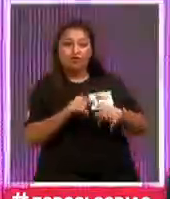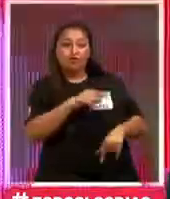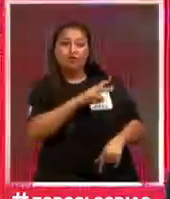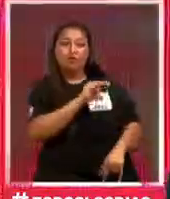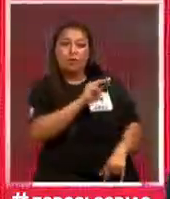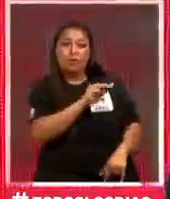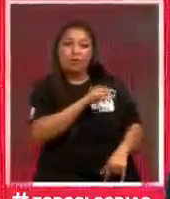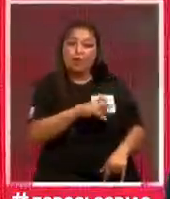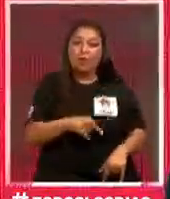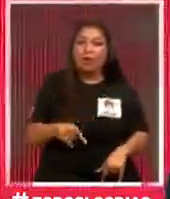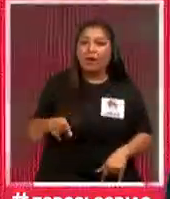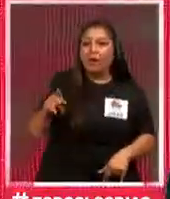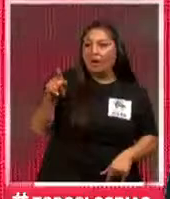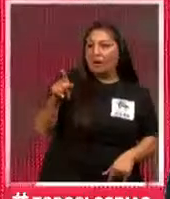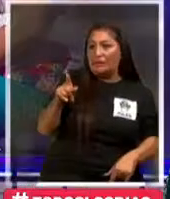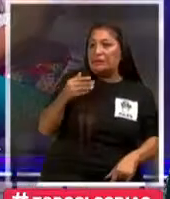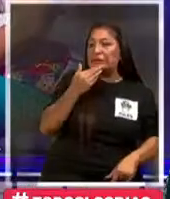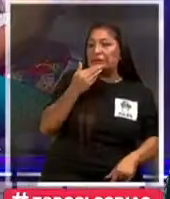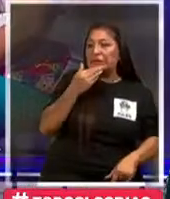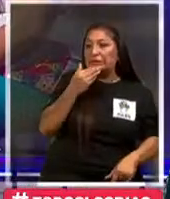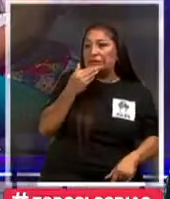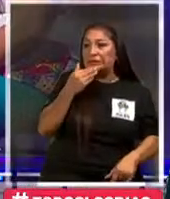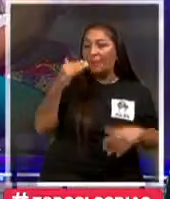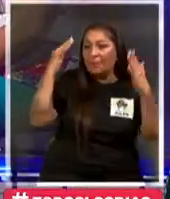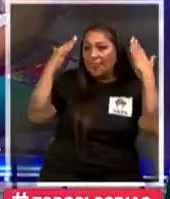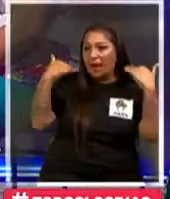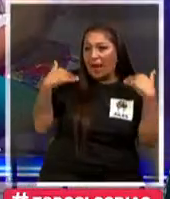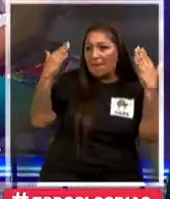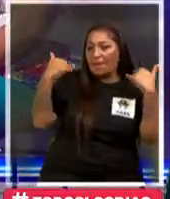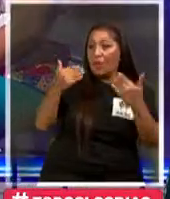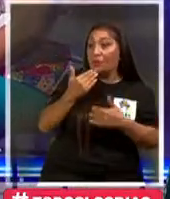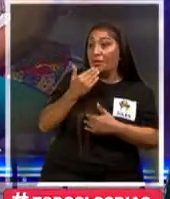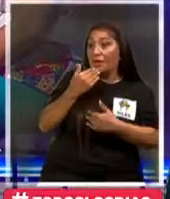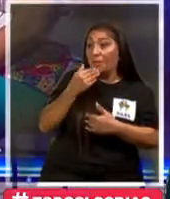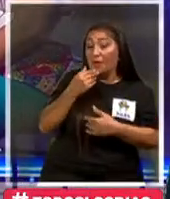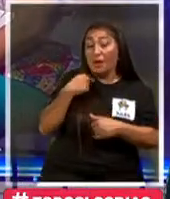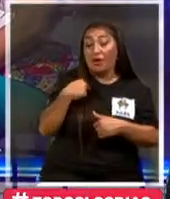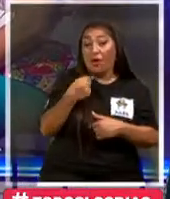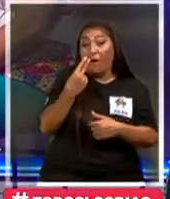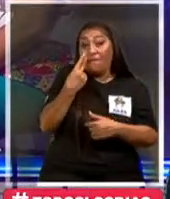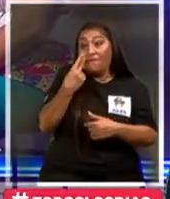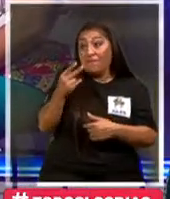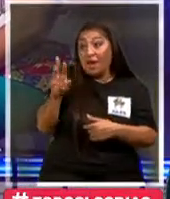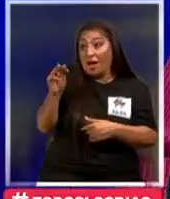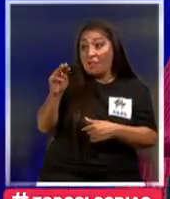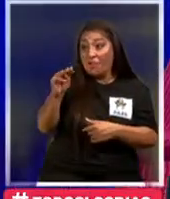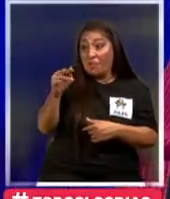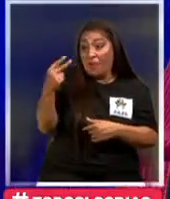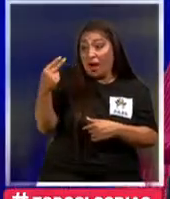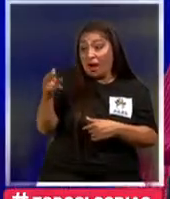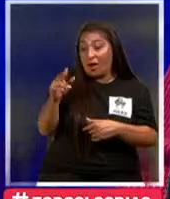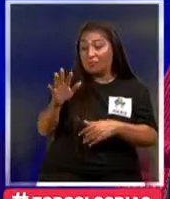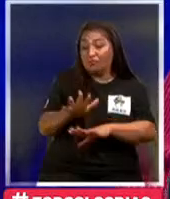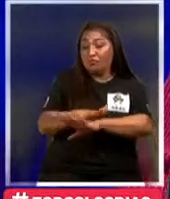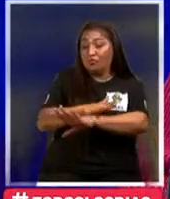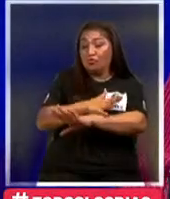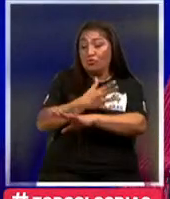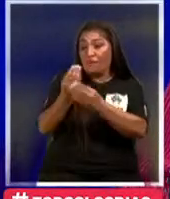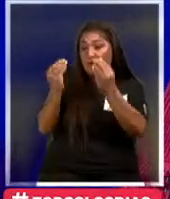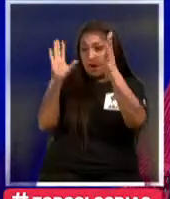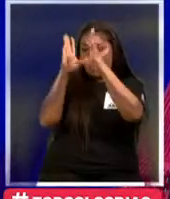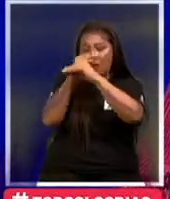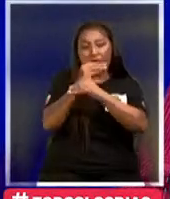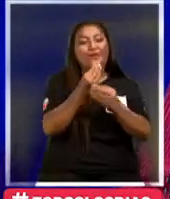Y la verdad es que ha ido avanzando mucho Y yo miraba a tu mamá Y tu mamá estaba muy emocionada Buenas noches Porque